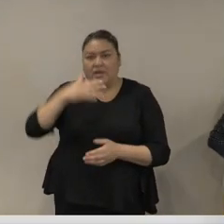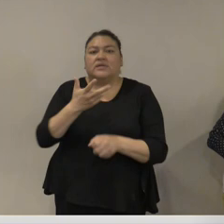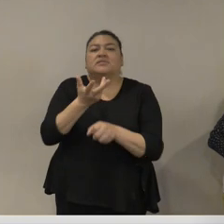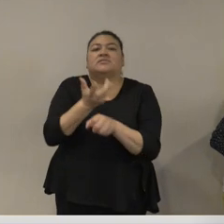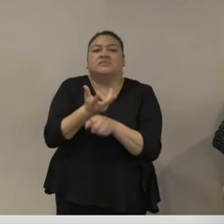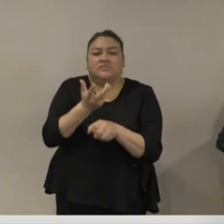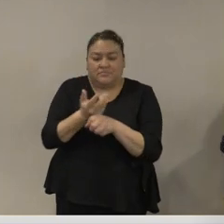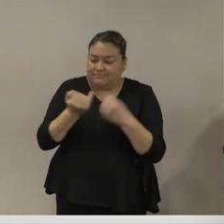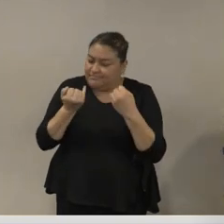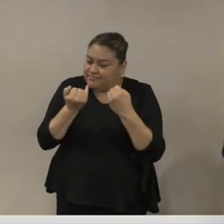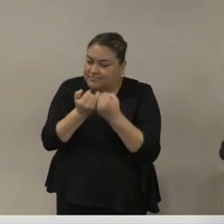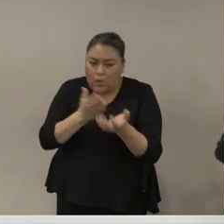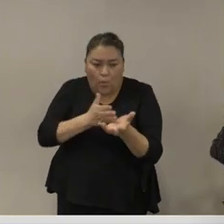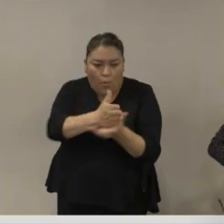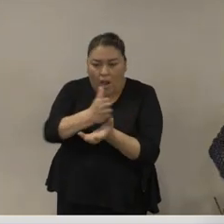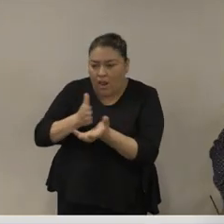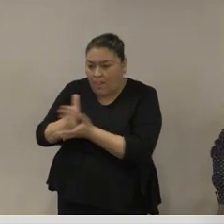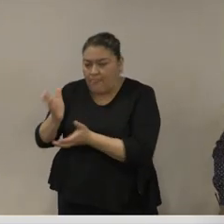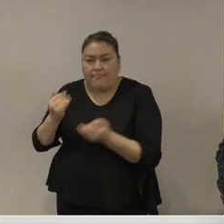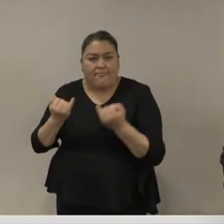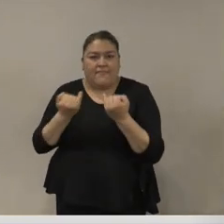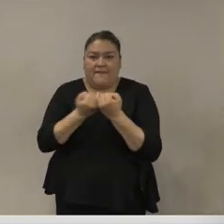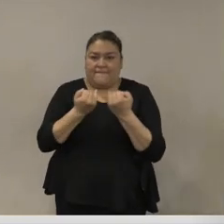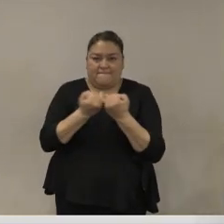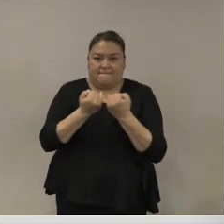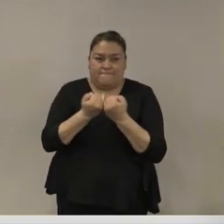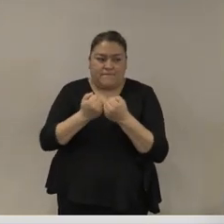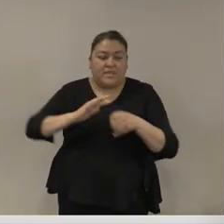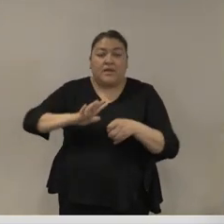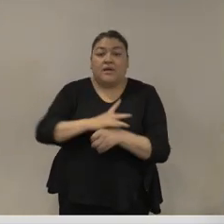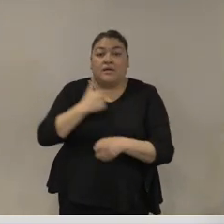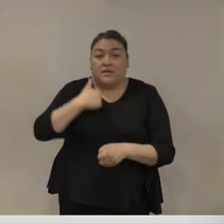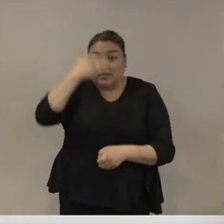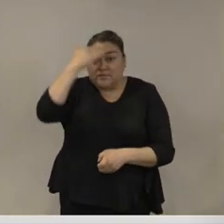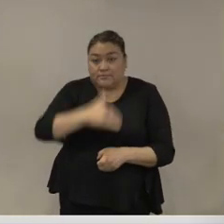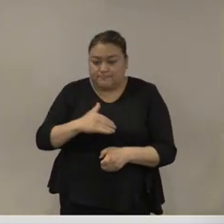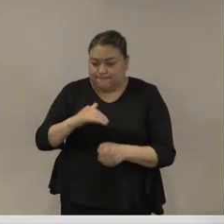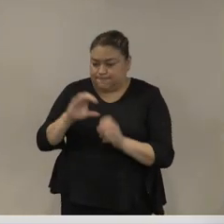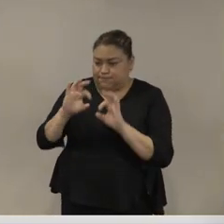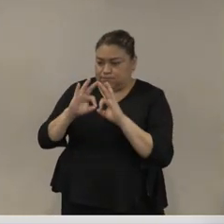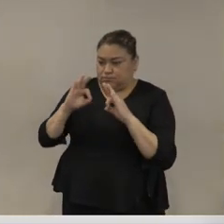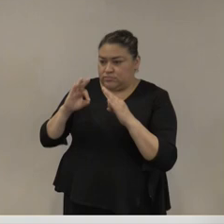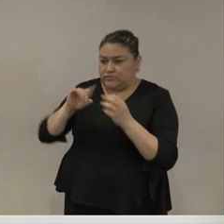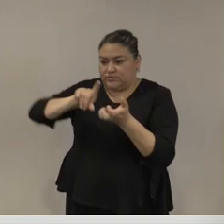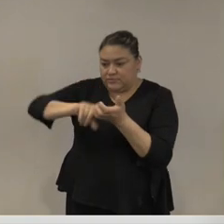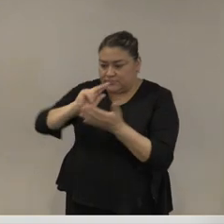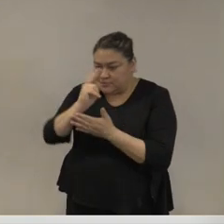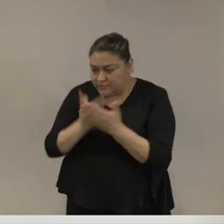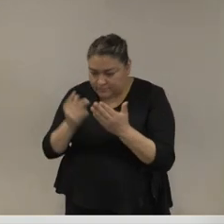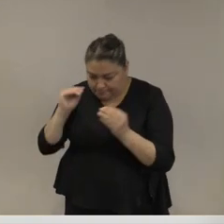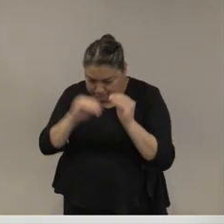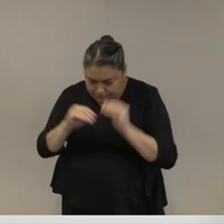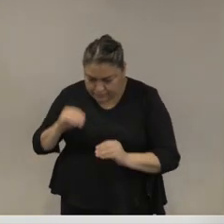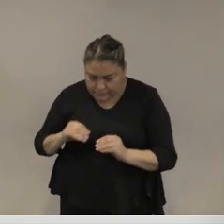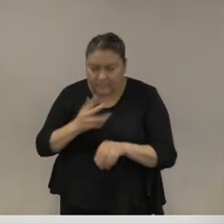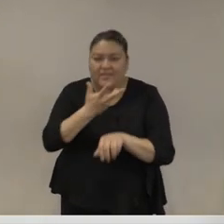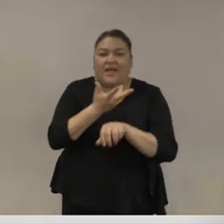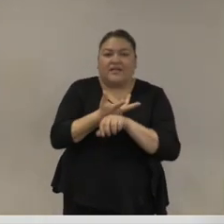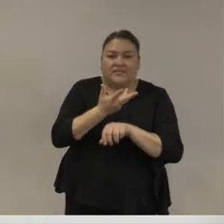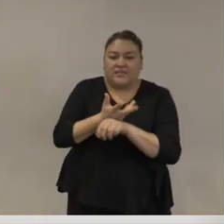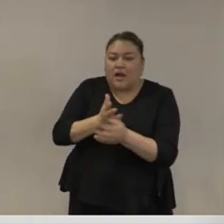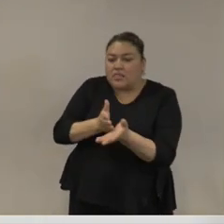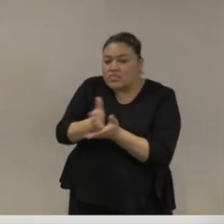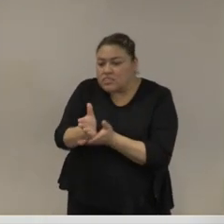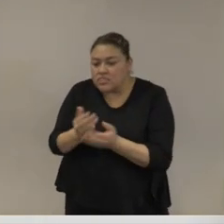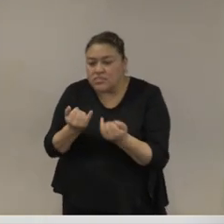en lo que va a ser el diseño y la operación de las políticas yo creo que